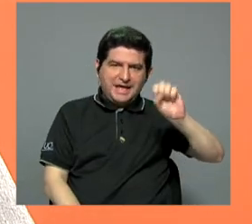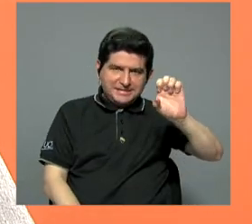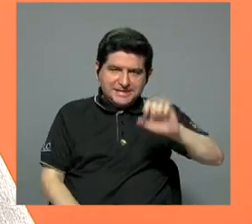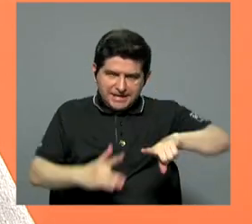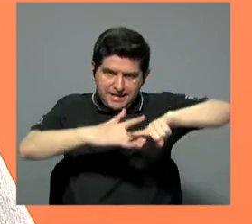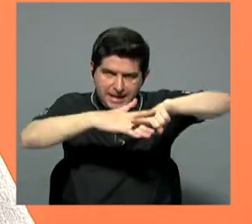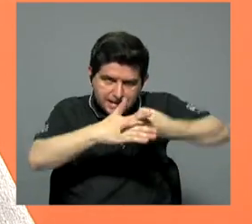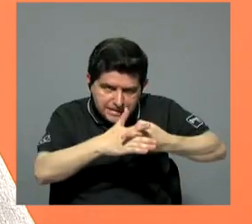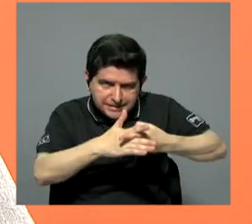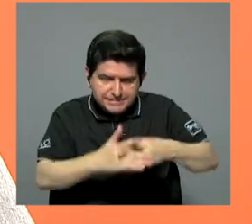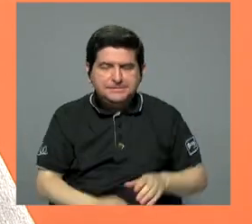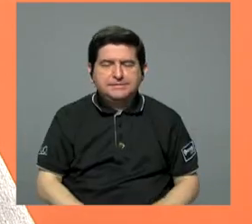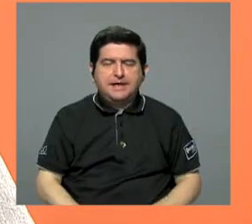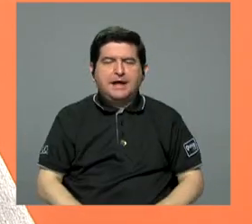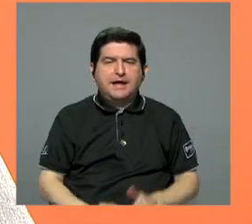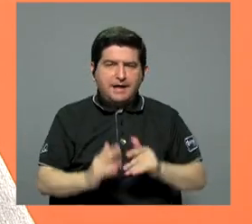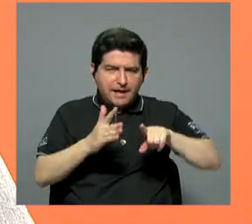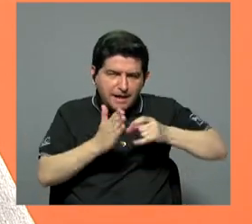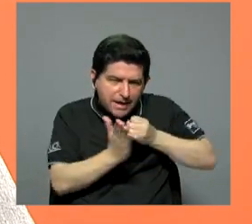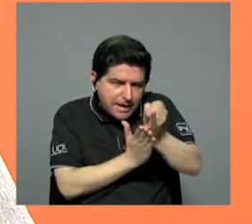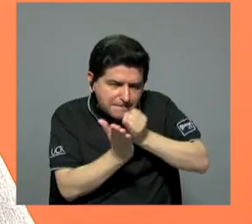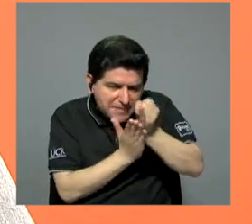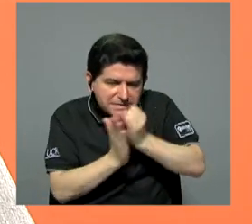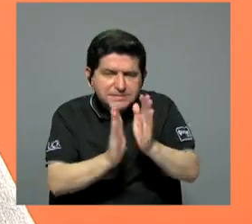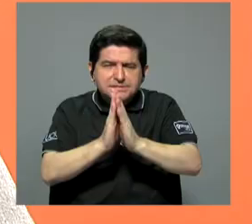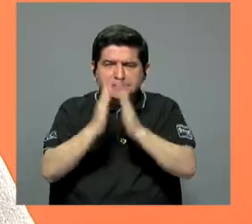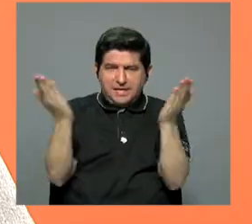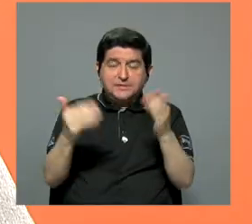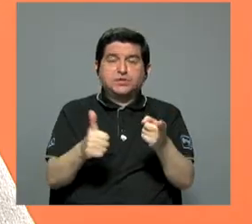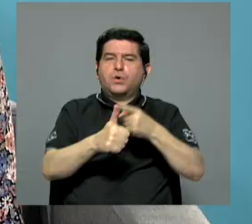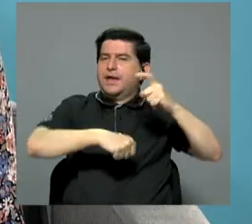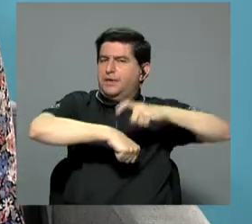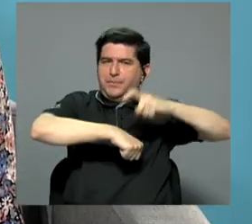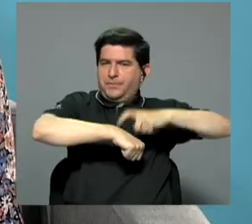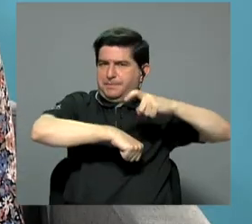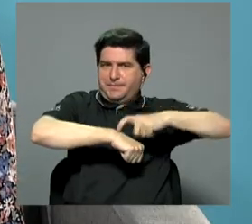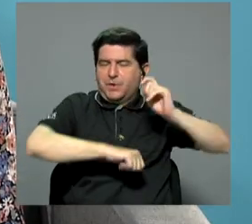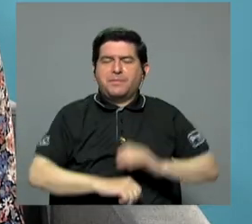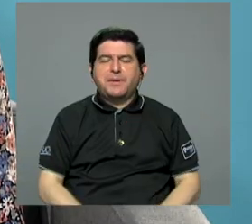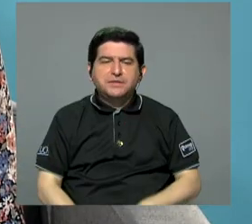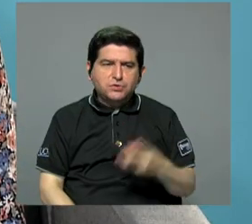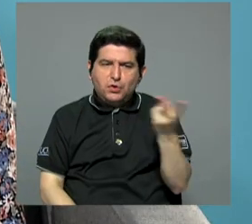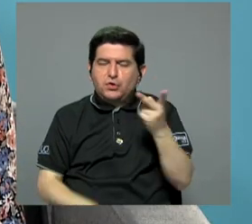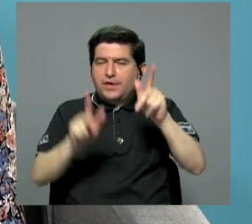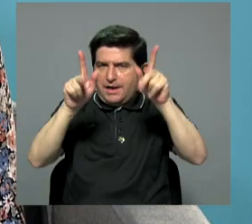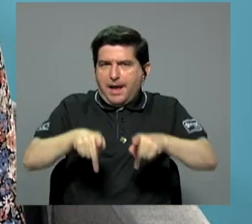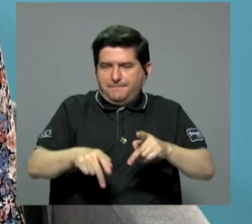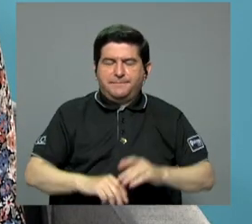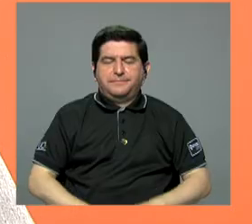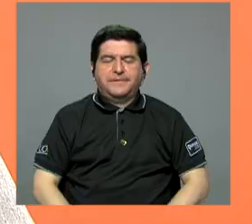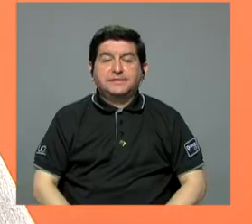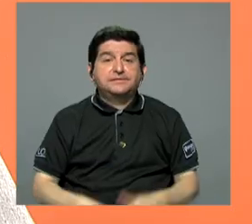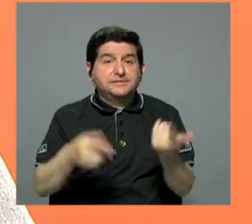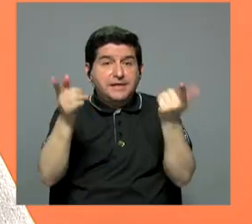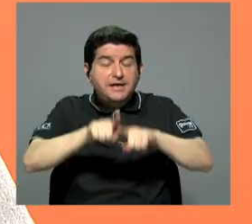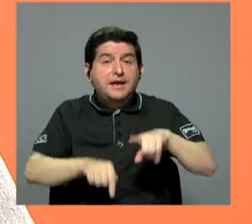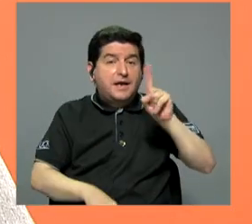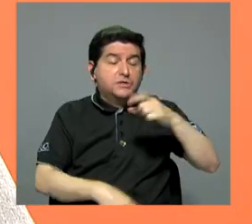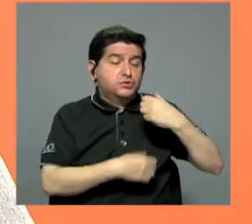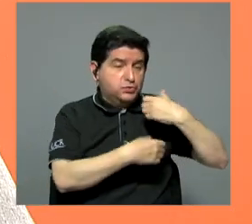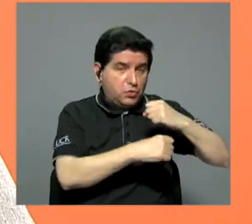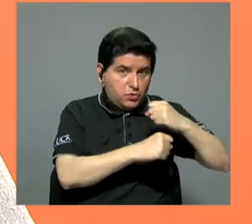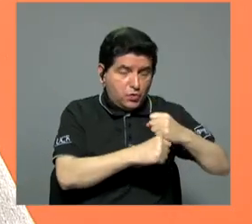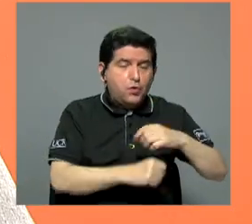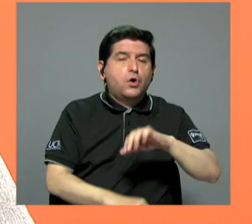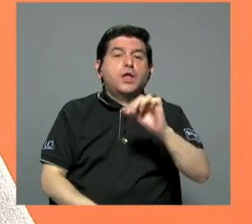inicia o anuncia esta apertura de una investigación eso sí preliminar en contra de estas dos figuras digamos pues en este caso una municipal